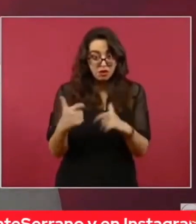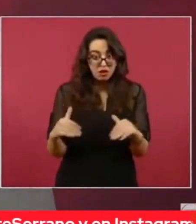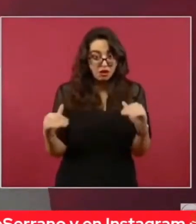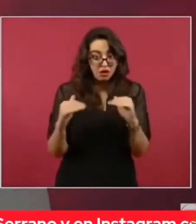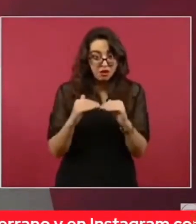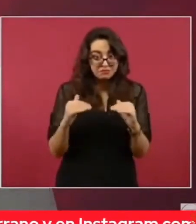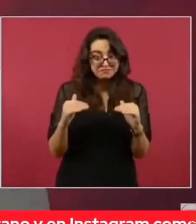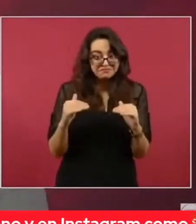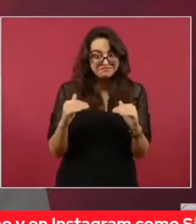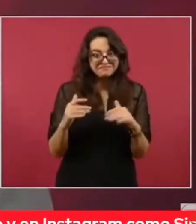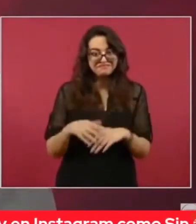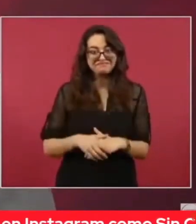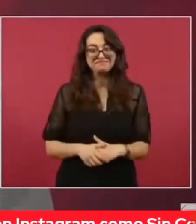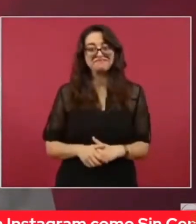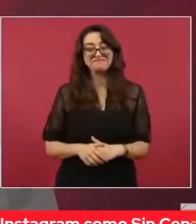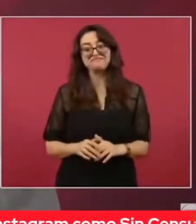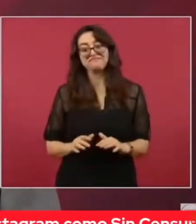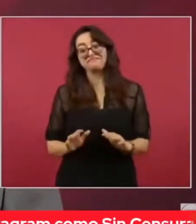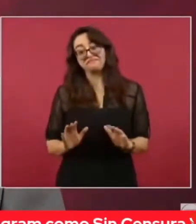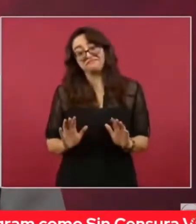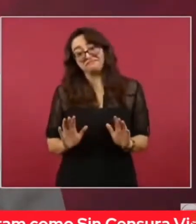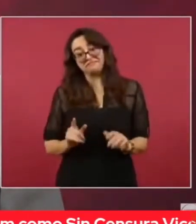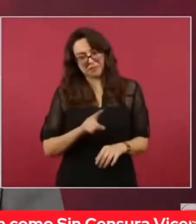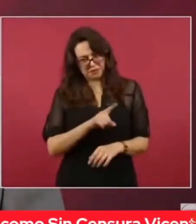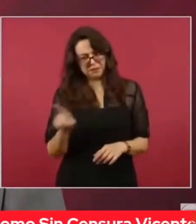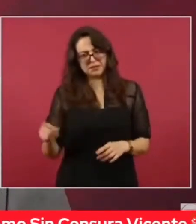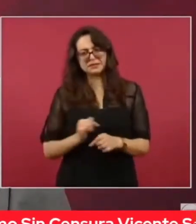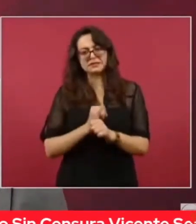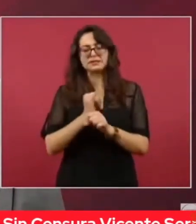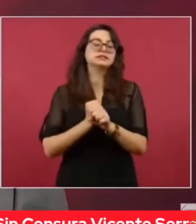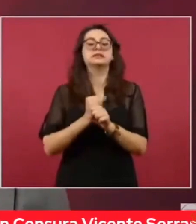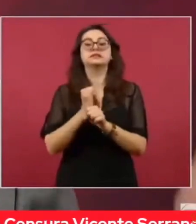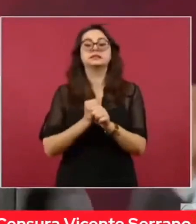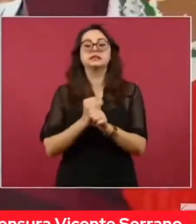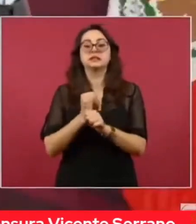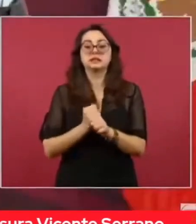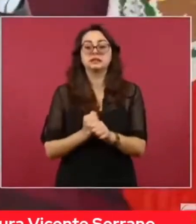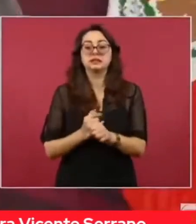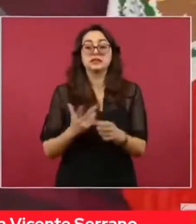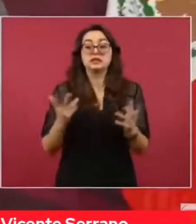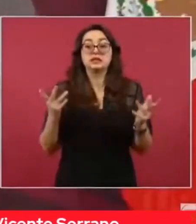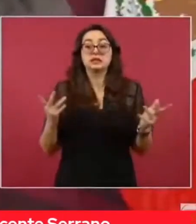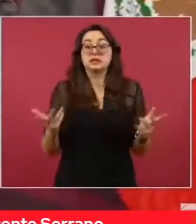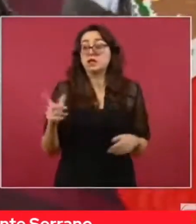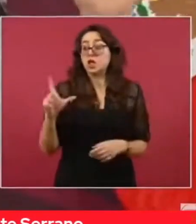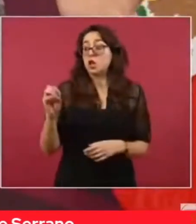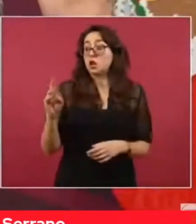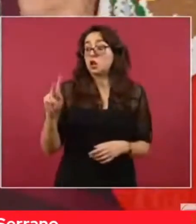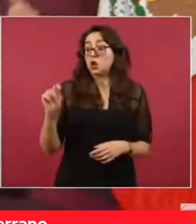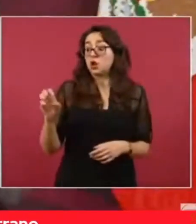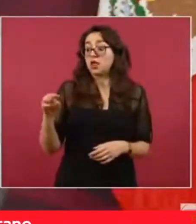Y ya no hablemos del dinero de lo de Mola, ¿no? ese